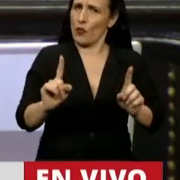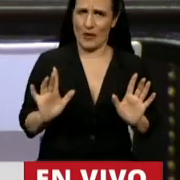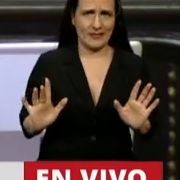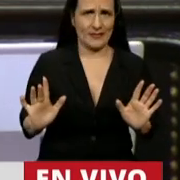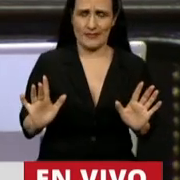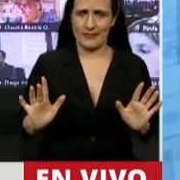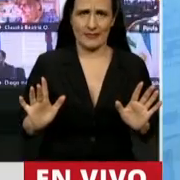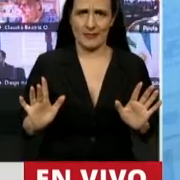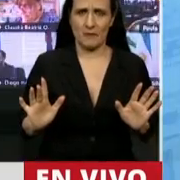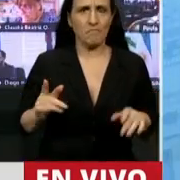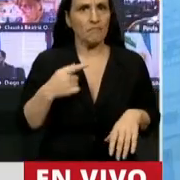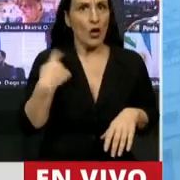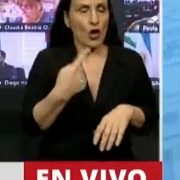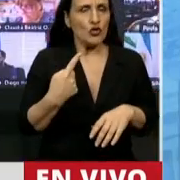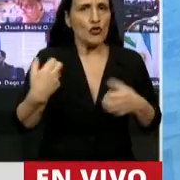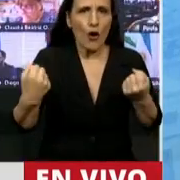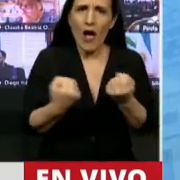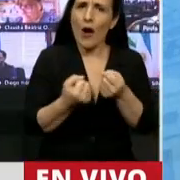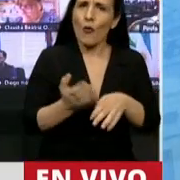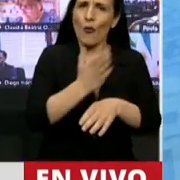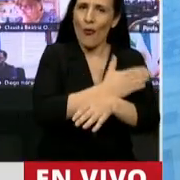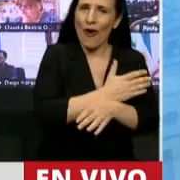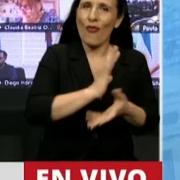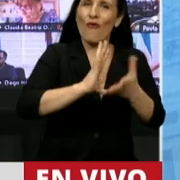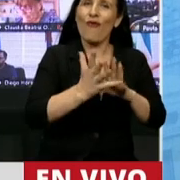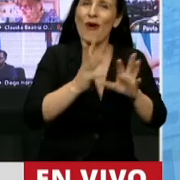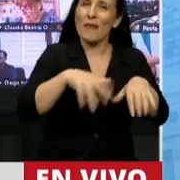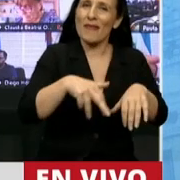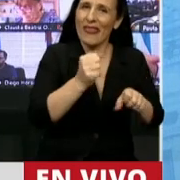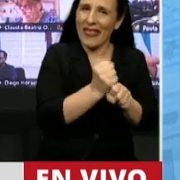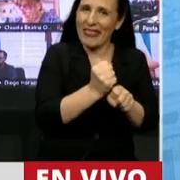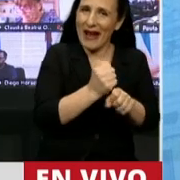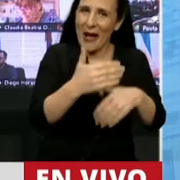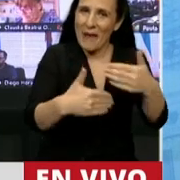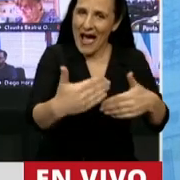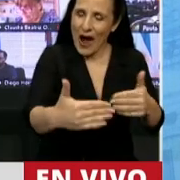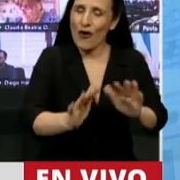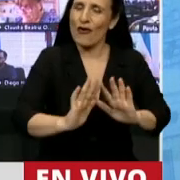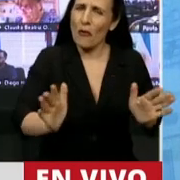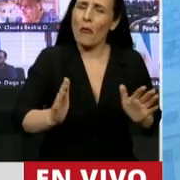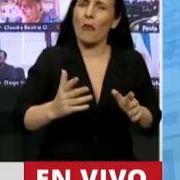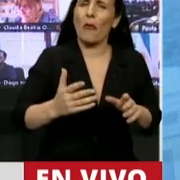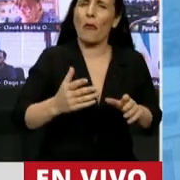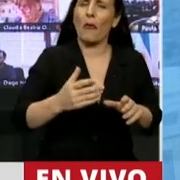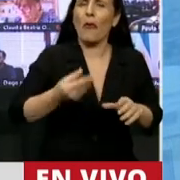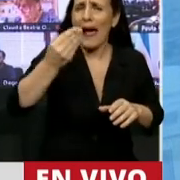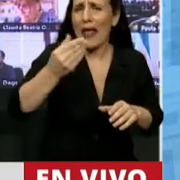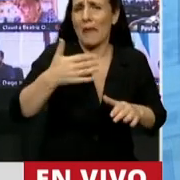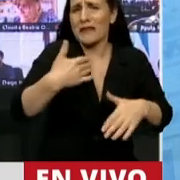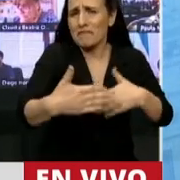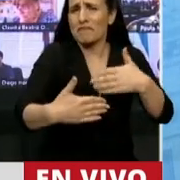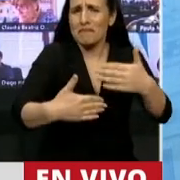Nosotros hemos acordado un procedimiento de trabajo que ha sido renovado en reiteradas oportunidades